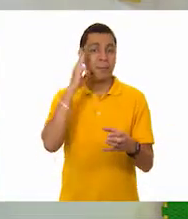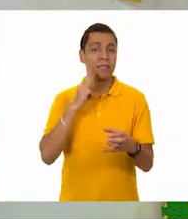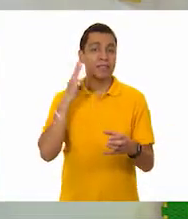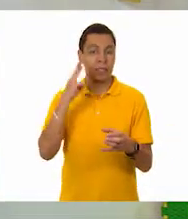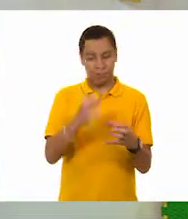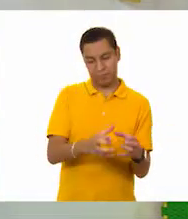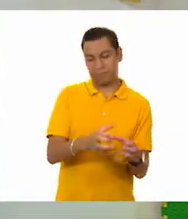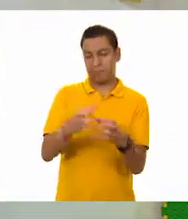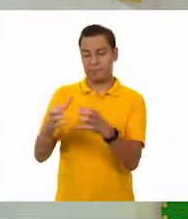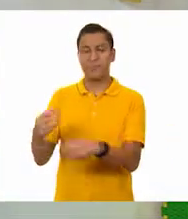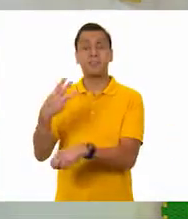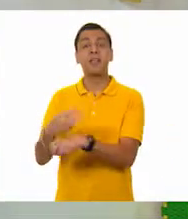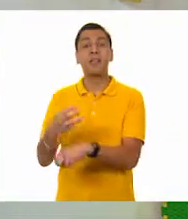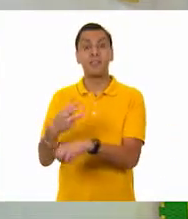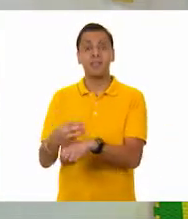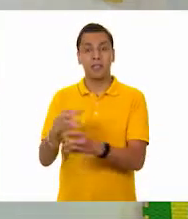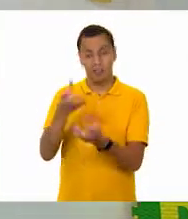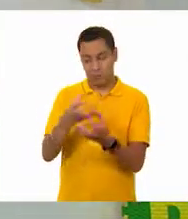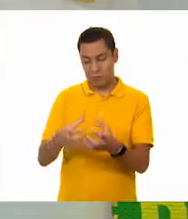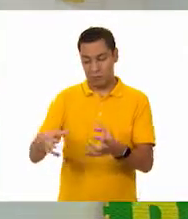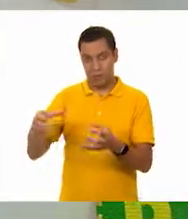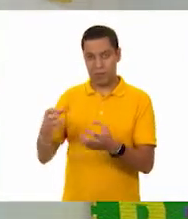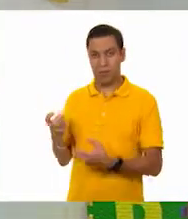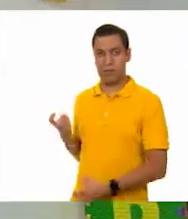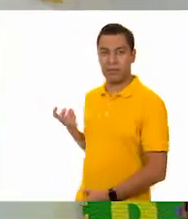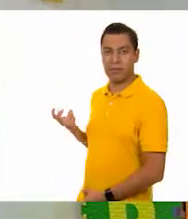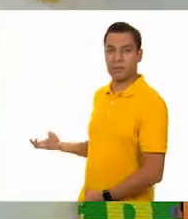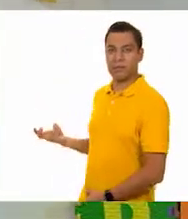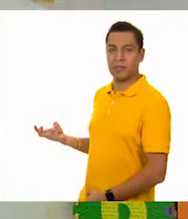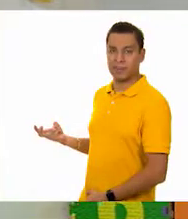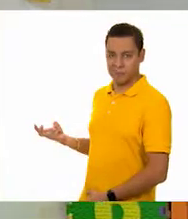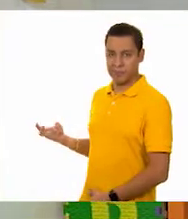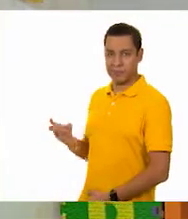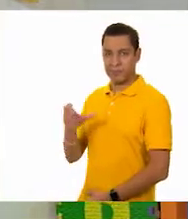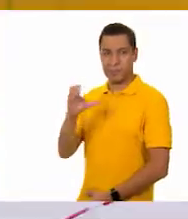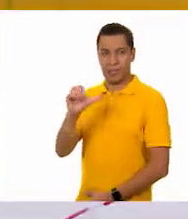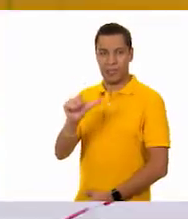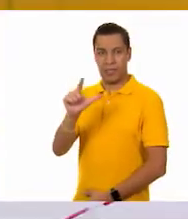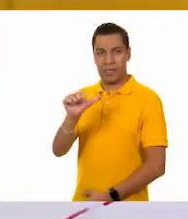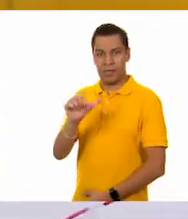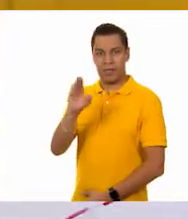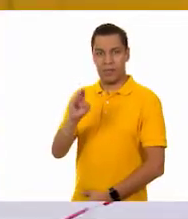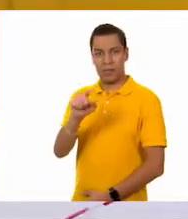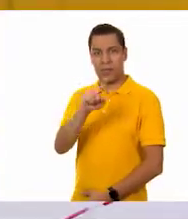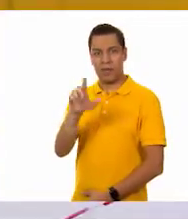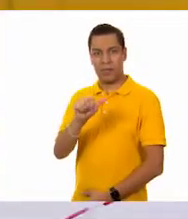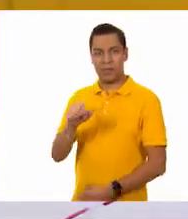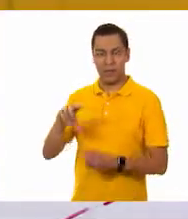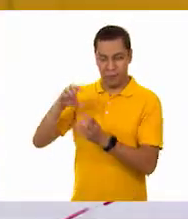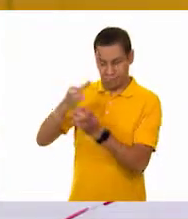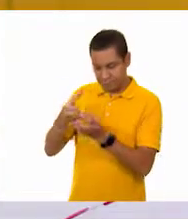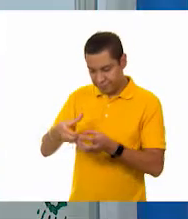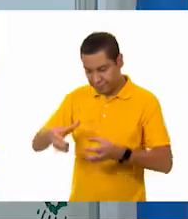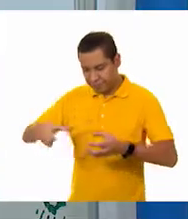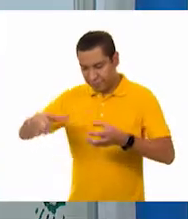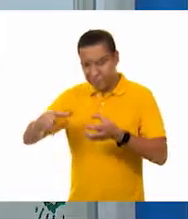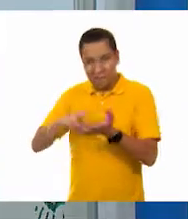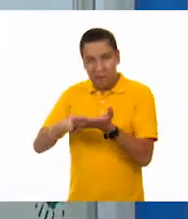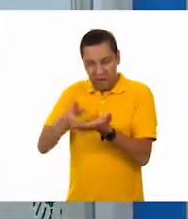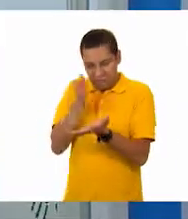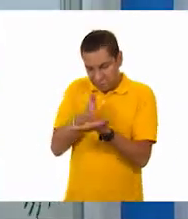a la calabaza. ¿Sí? ¿Te parece bien, Tino? Sí, la calabaza puede ser en tercer lugar. Muy bien. Vamos a poner entonces la